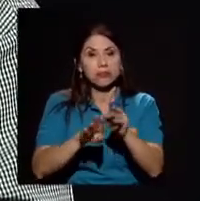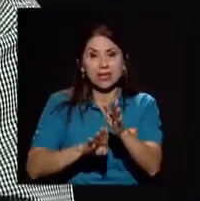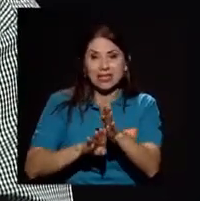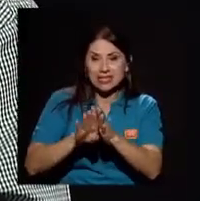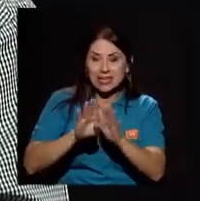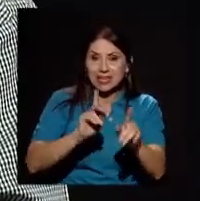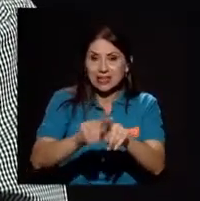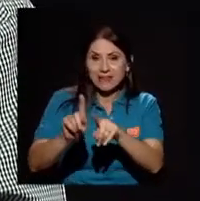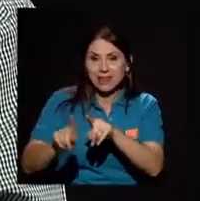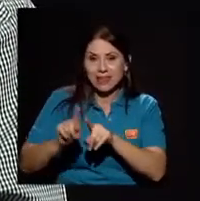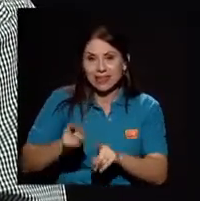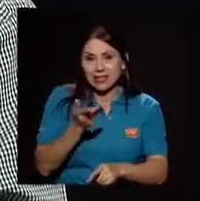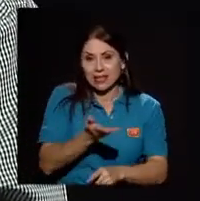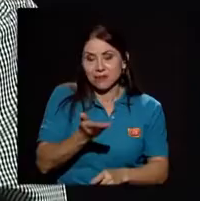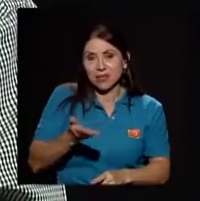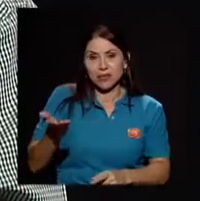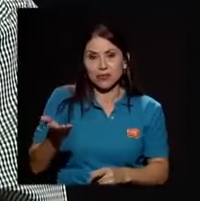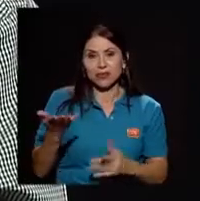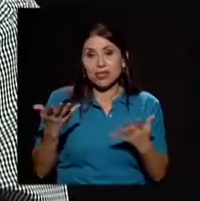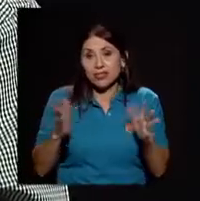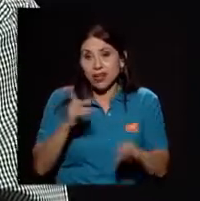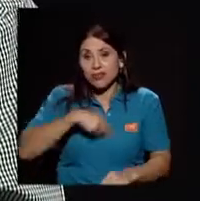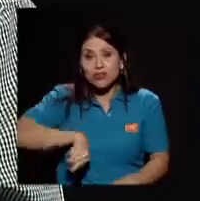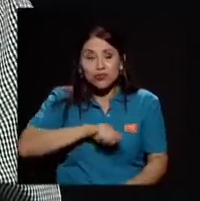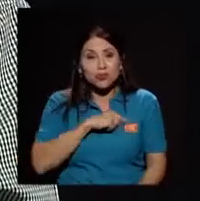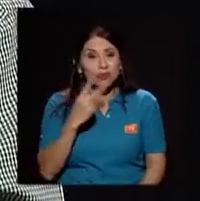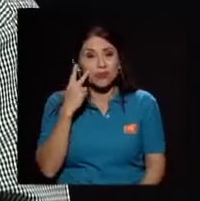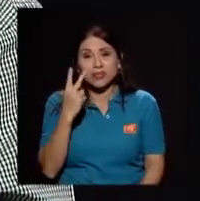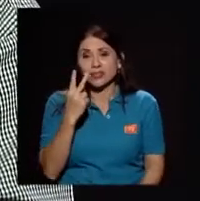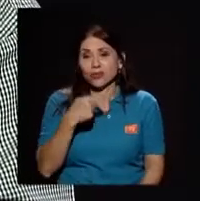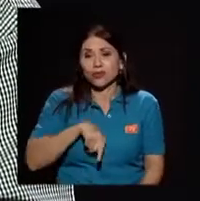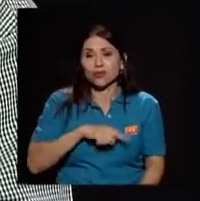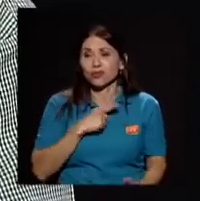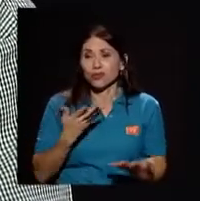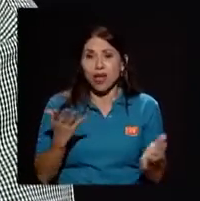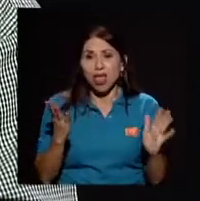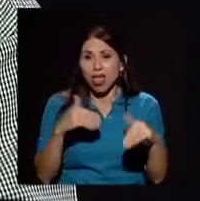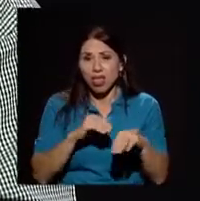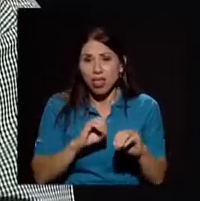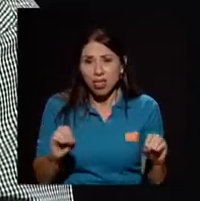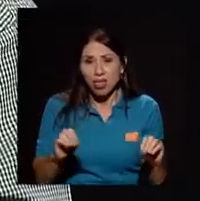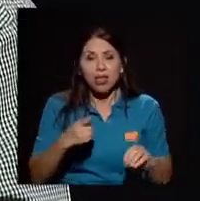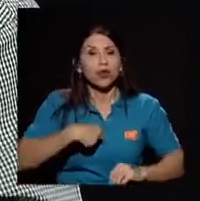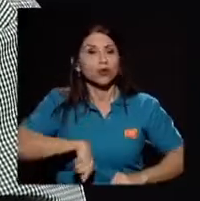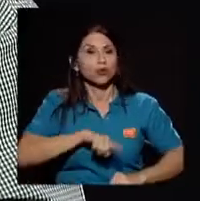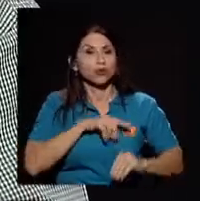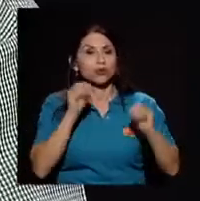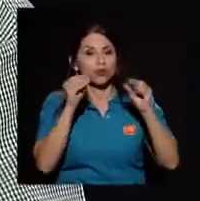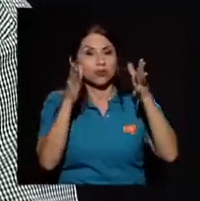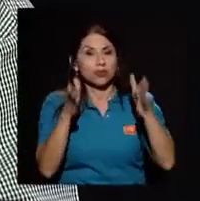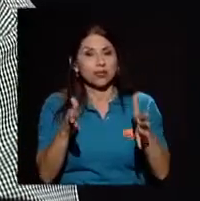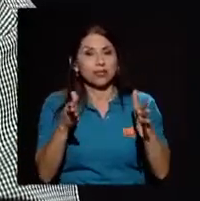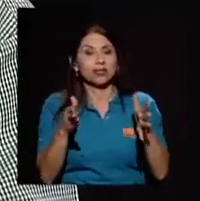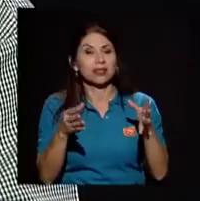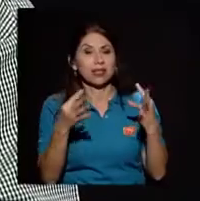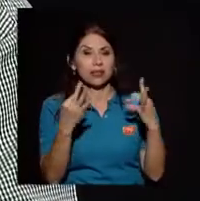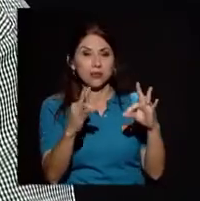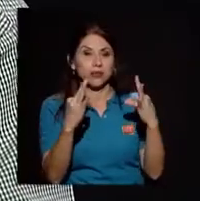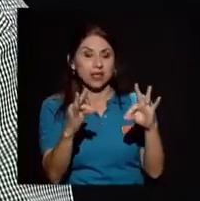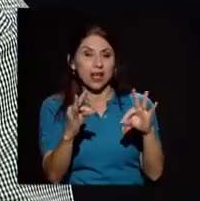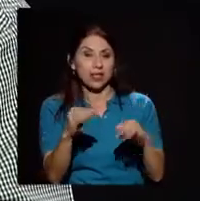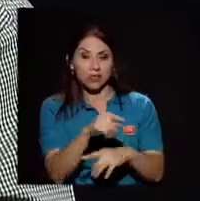que en nuestra sociedad desgraciadamente hemos perdido y que uno también desde la parte docente estamos tratando de inculcar al estudiantado